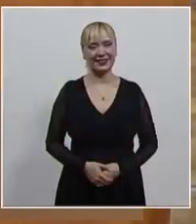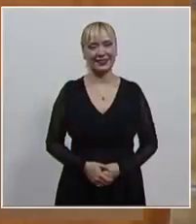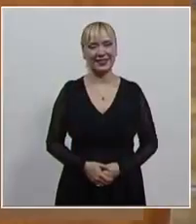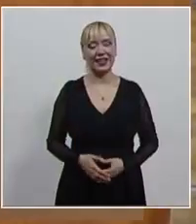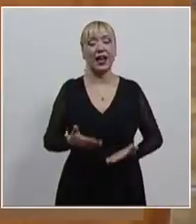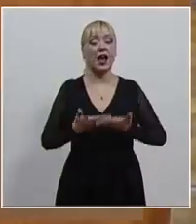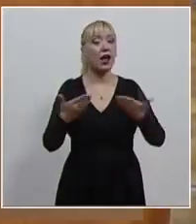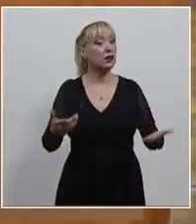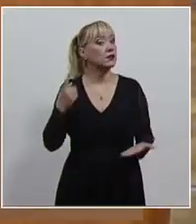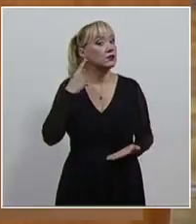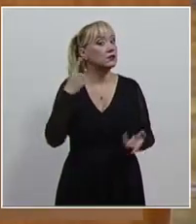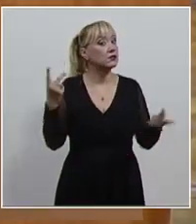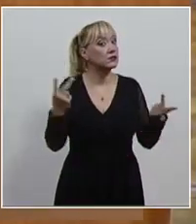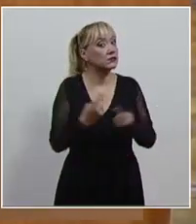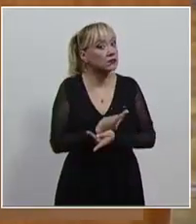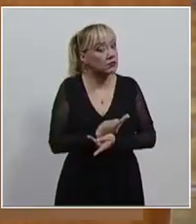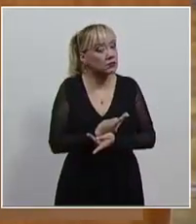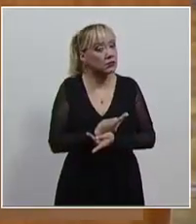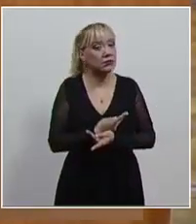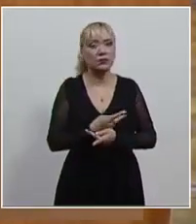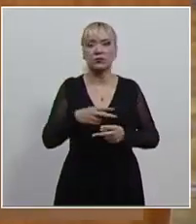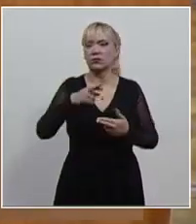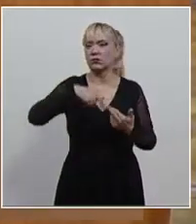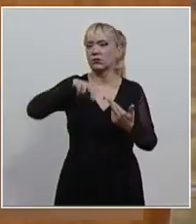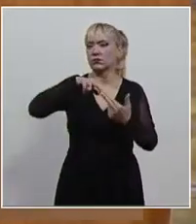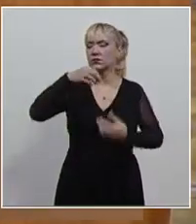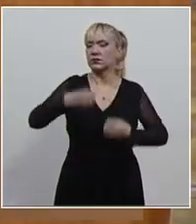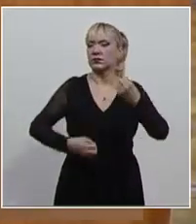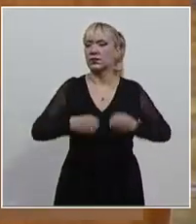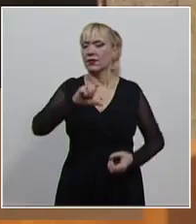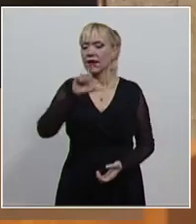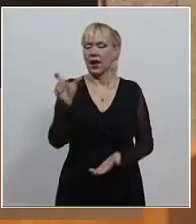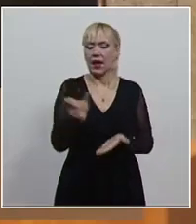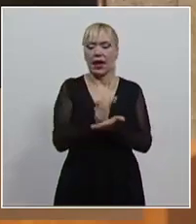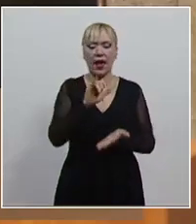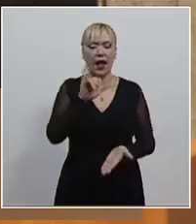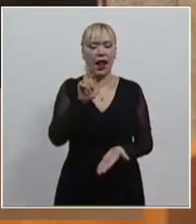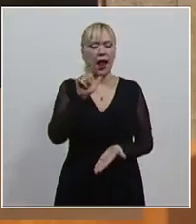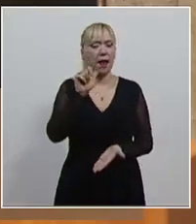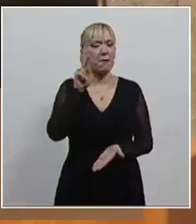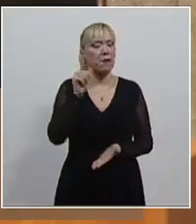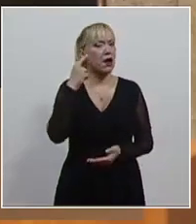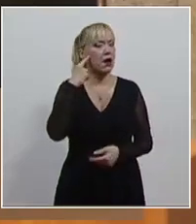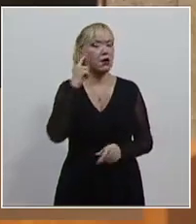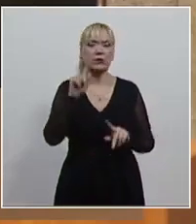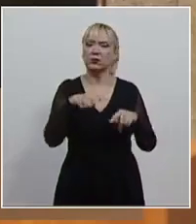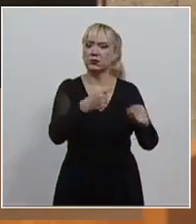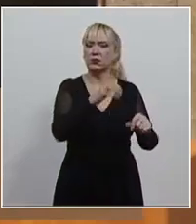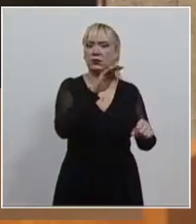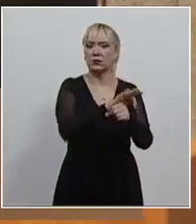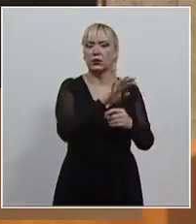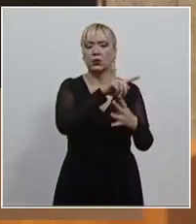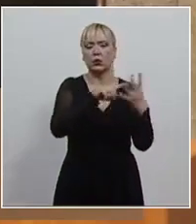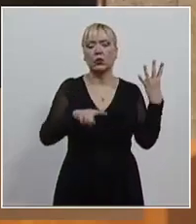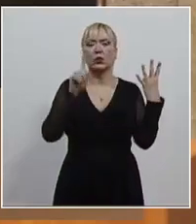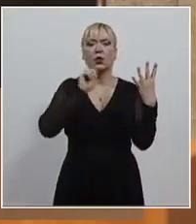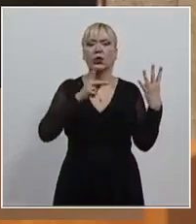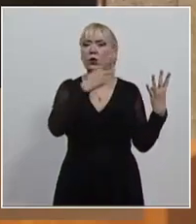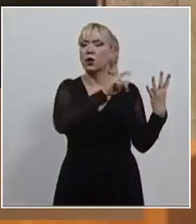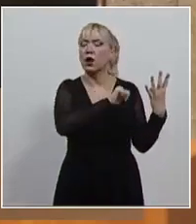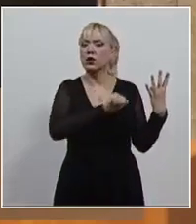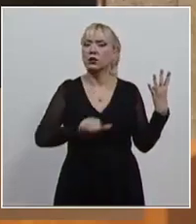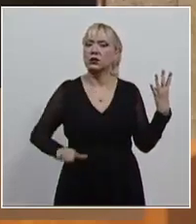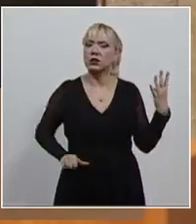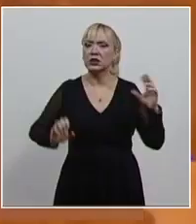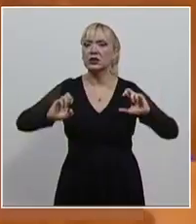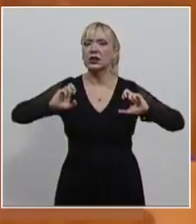Al regresar, la Sala Regional Jalapa confirmó medidas de protección para cuatro regidoras del Ayuntamiento de Reforma,